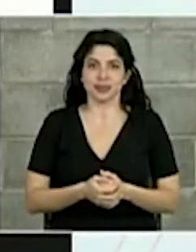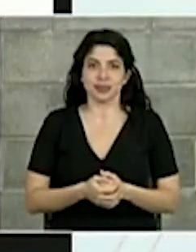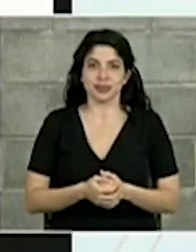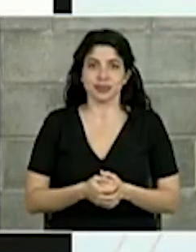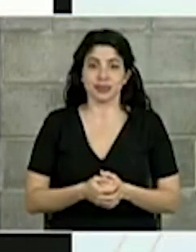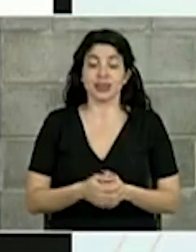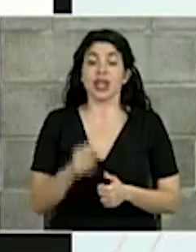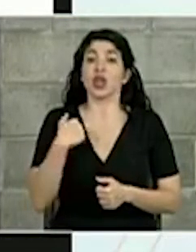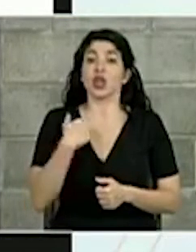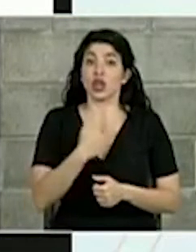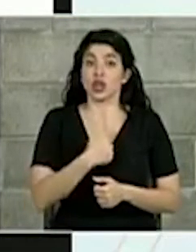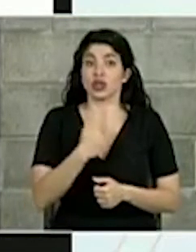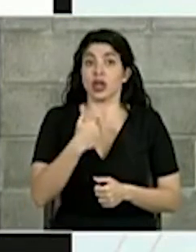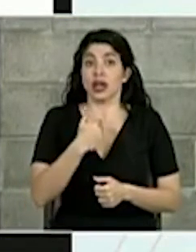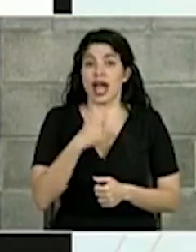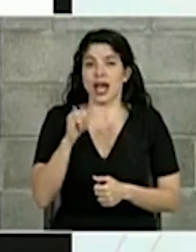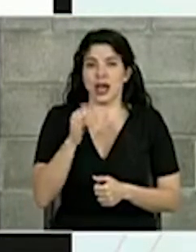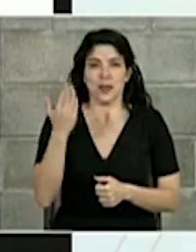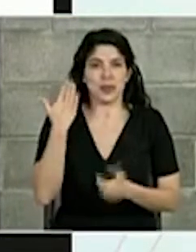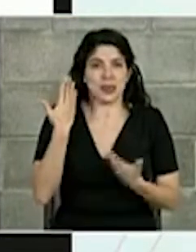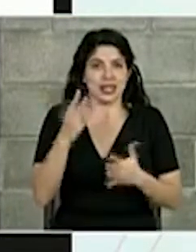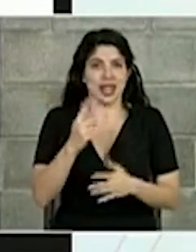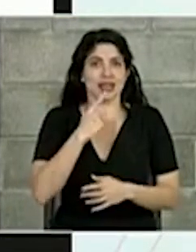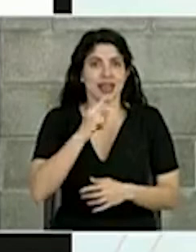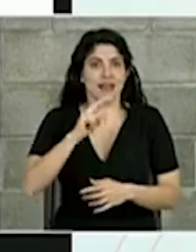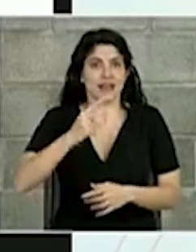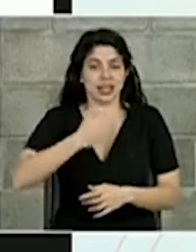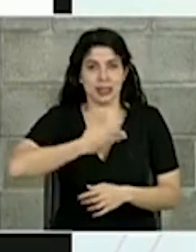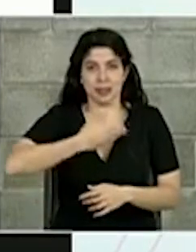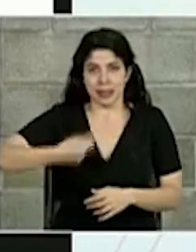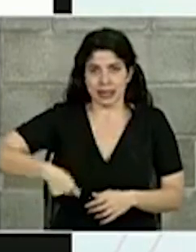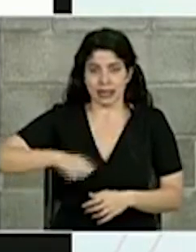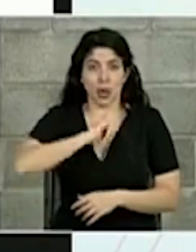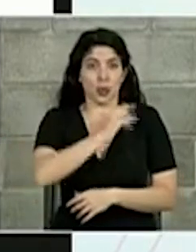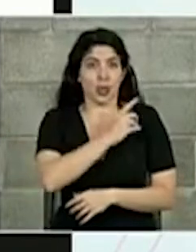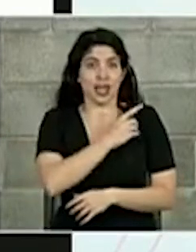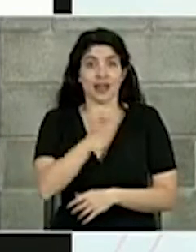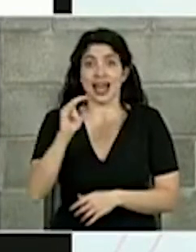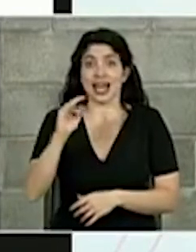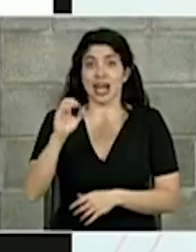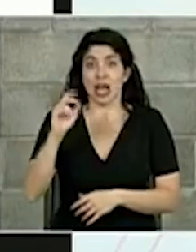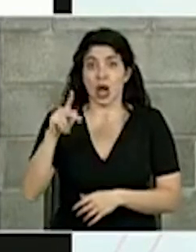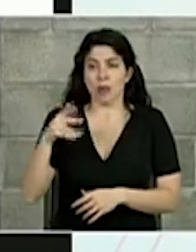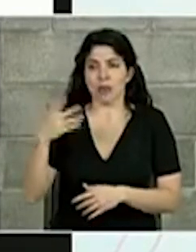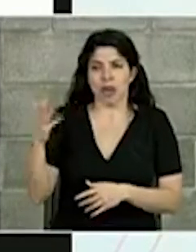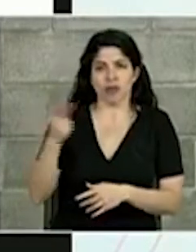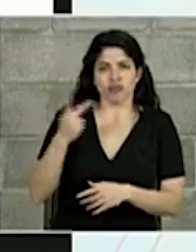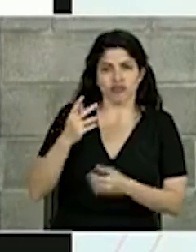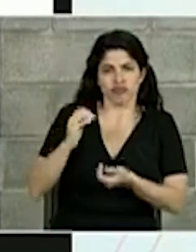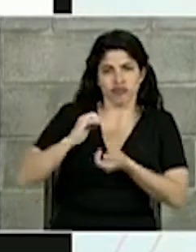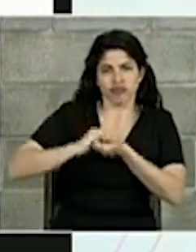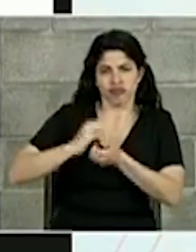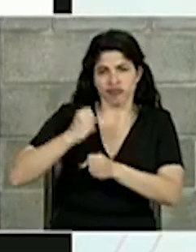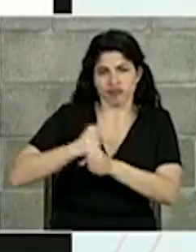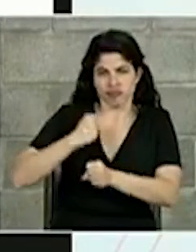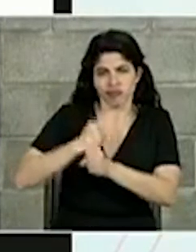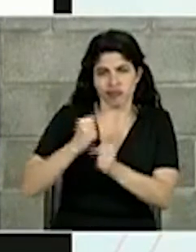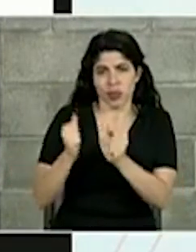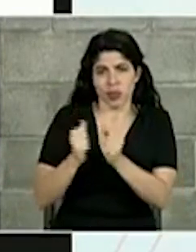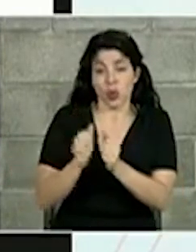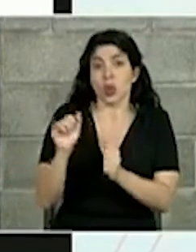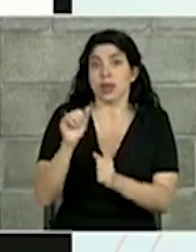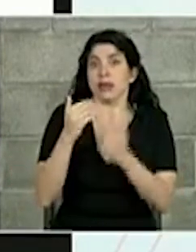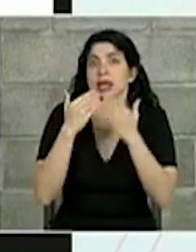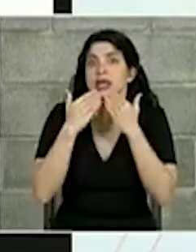Y tenemos, como muy bien dijo el vicepresidente de la Junta Directiva de INCOP, con el que hemos trabajado codo a codo. Esto también es